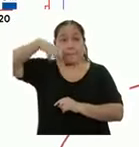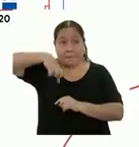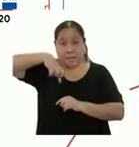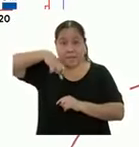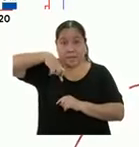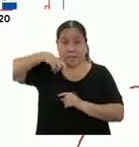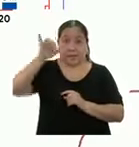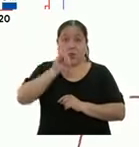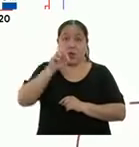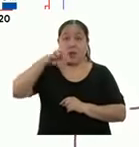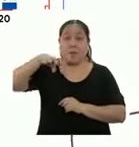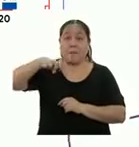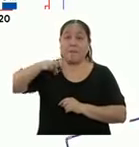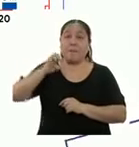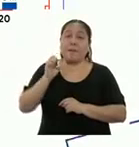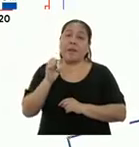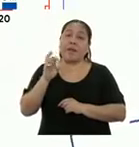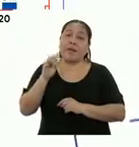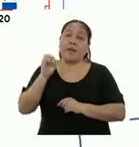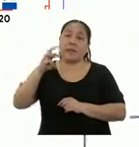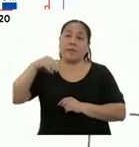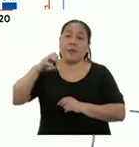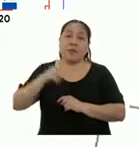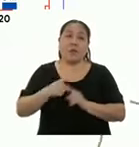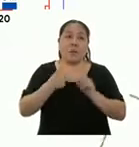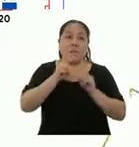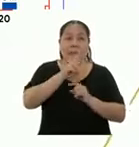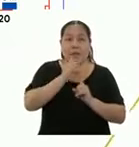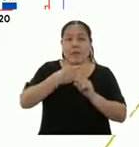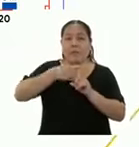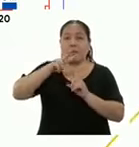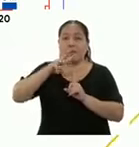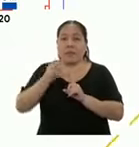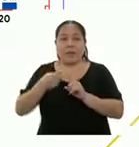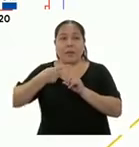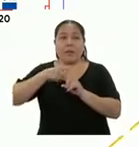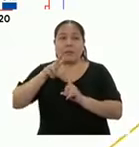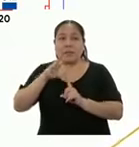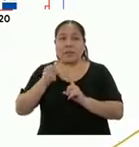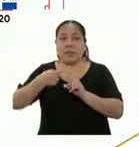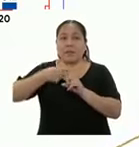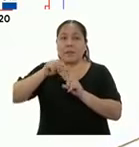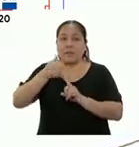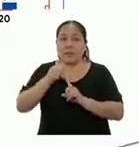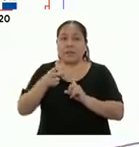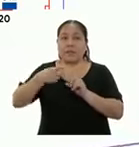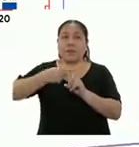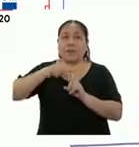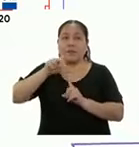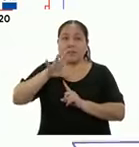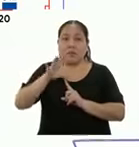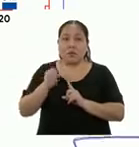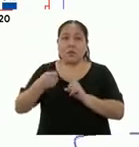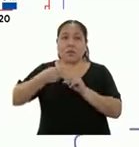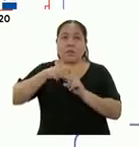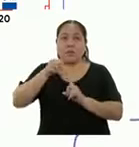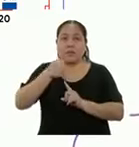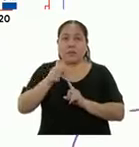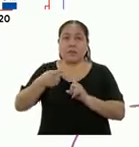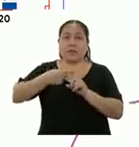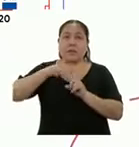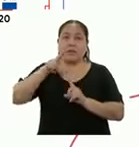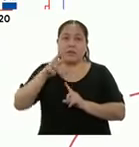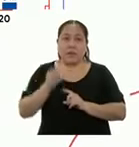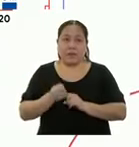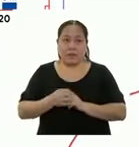perímetro, P es igual a 20 más 20, más 30, más 10, más 50, más 10, más